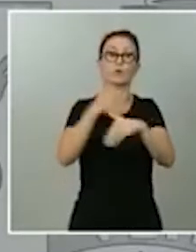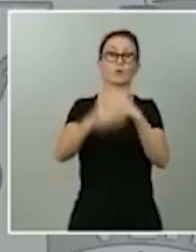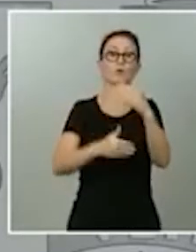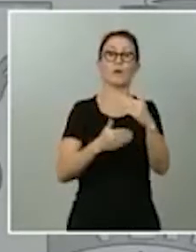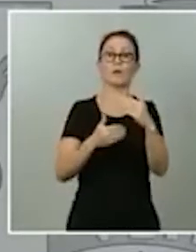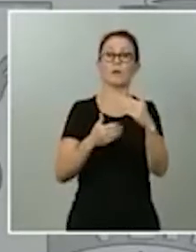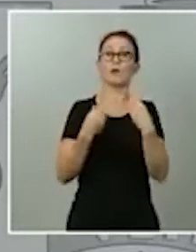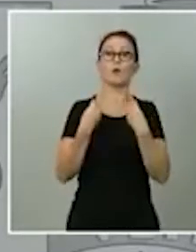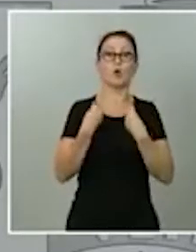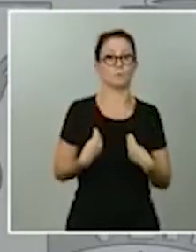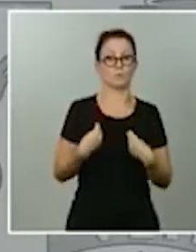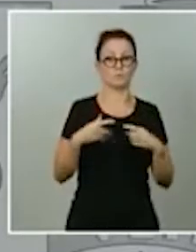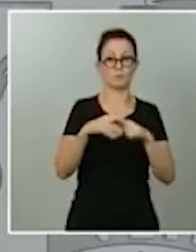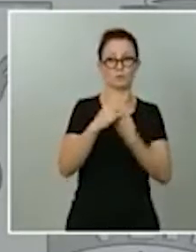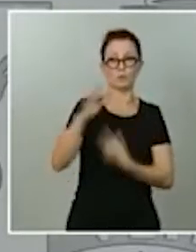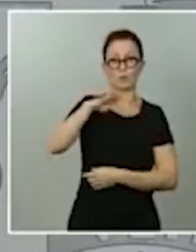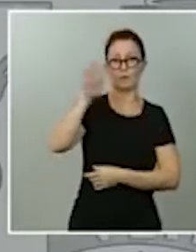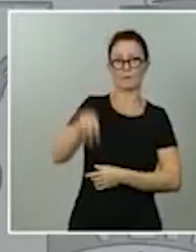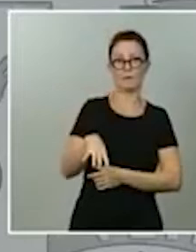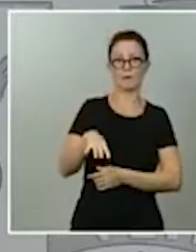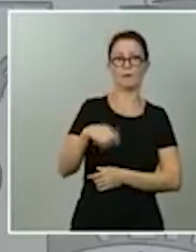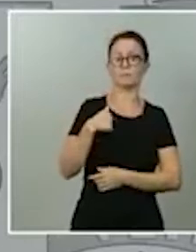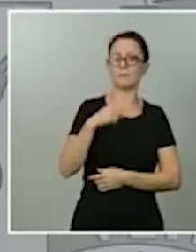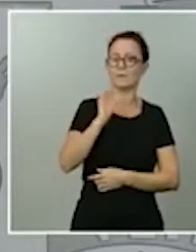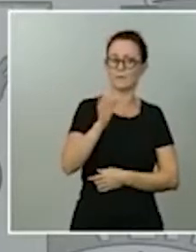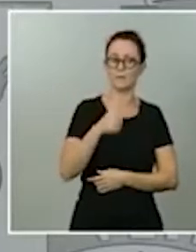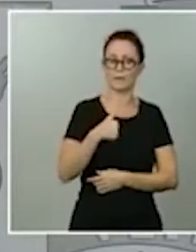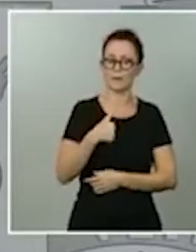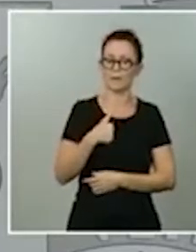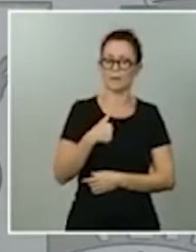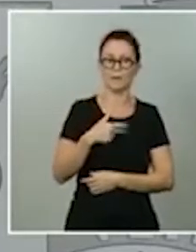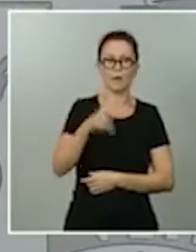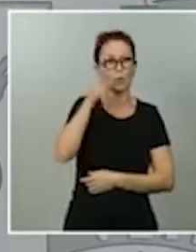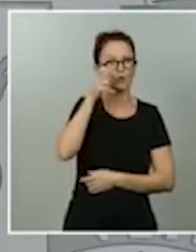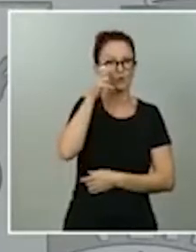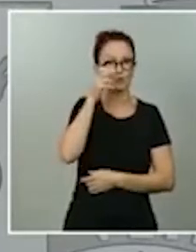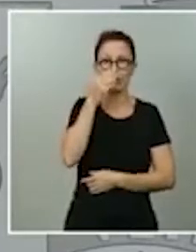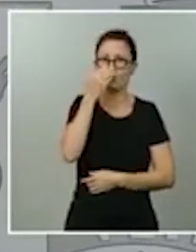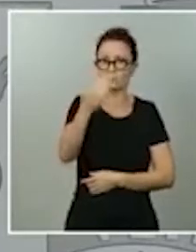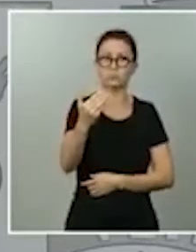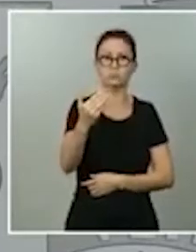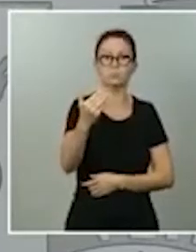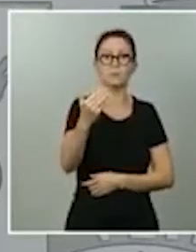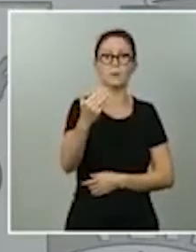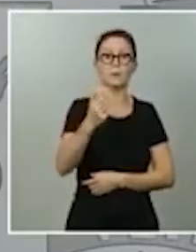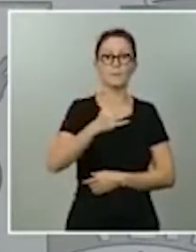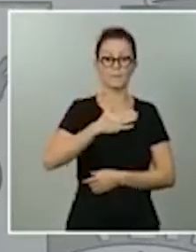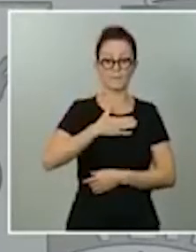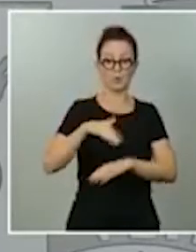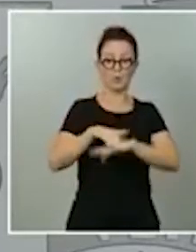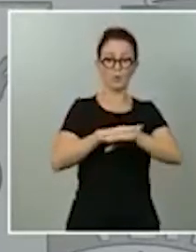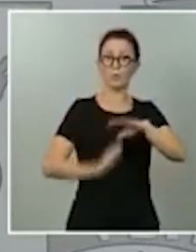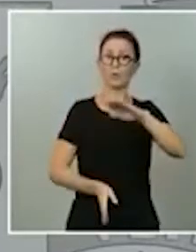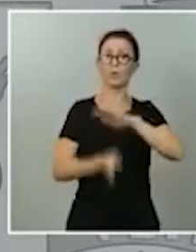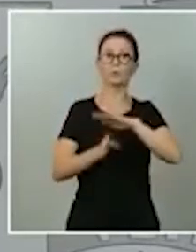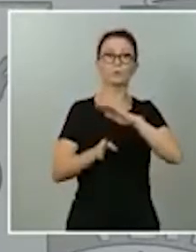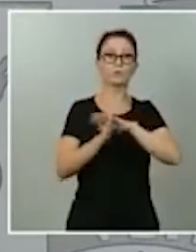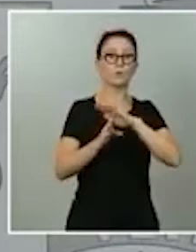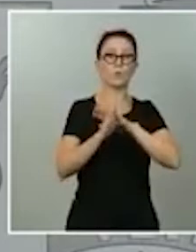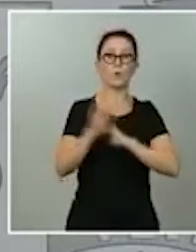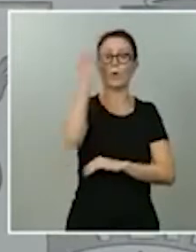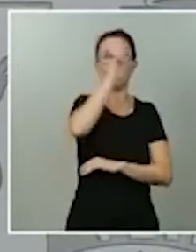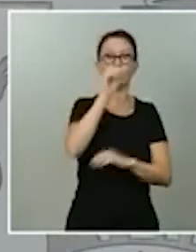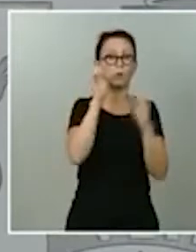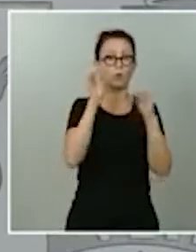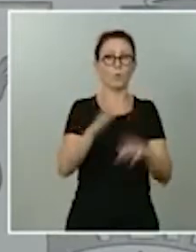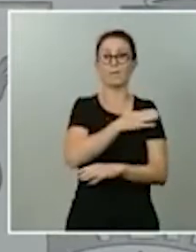Es verdad que yo he escuchado y por tanto la posición del Gobierno ya le digo es la misma que hemos dicho siempre. Nosotros queremos celebrar esa comisión bilateral.